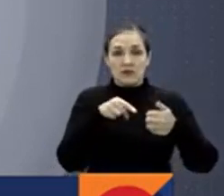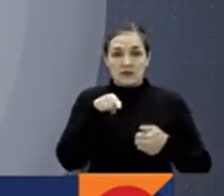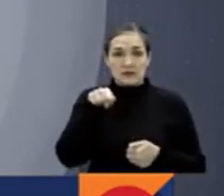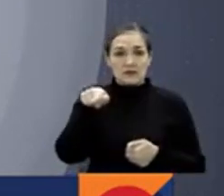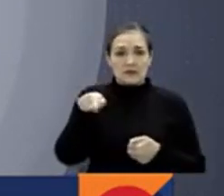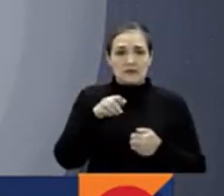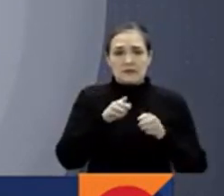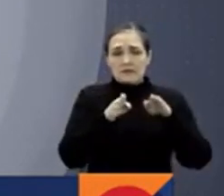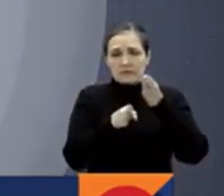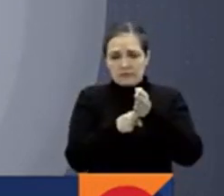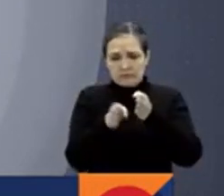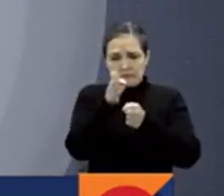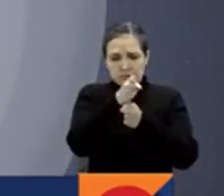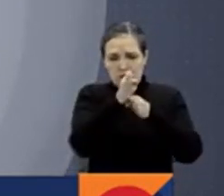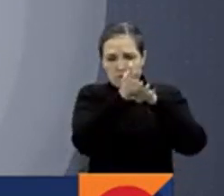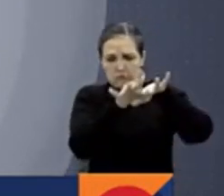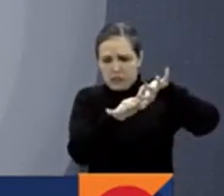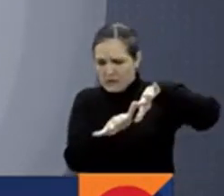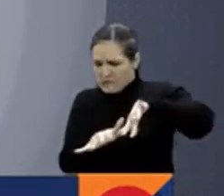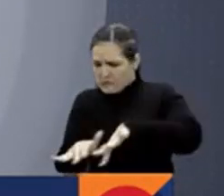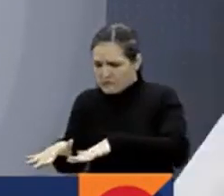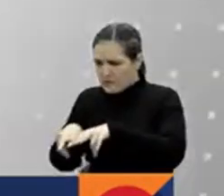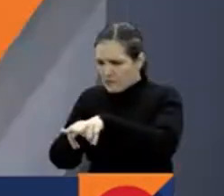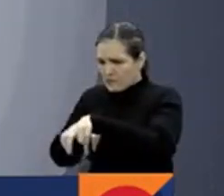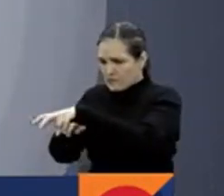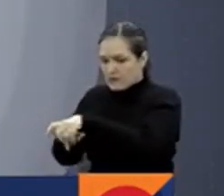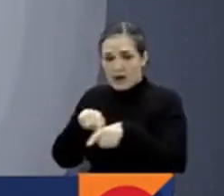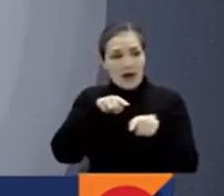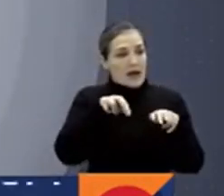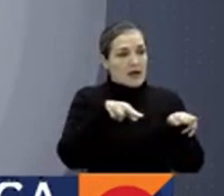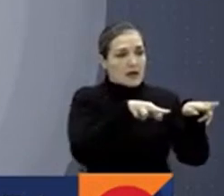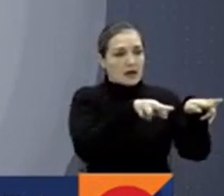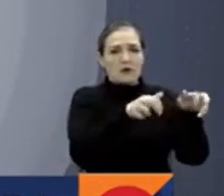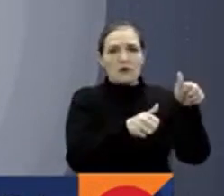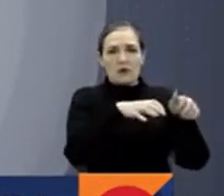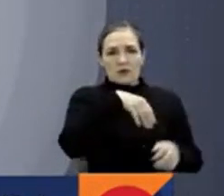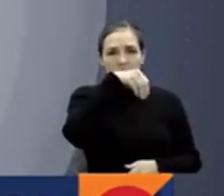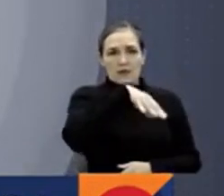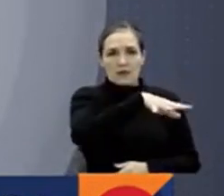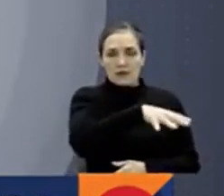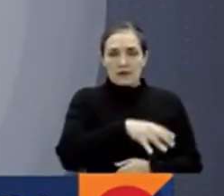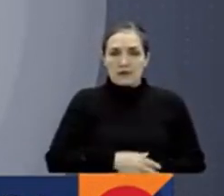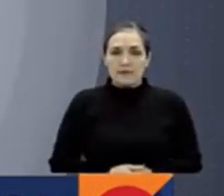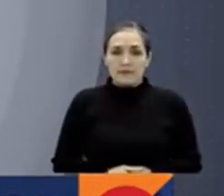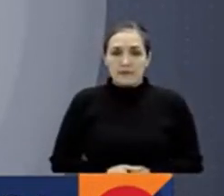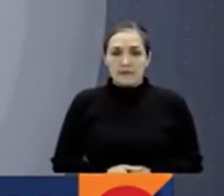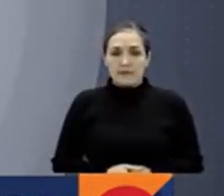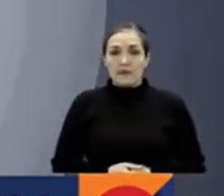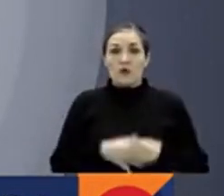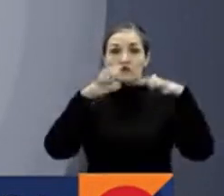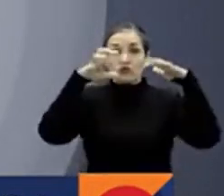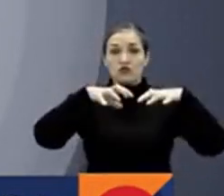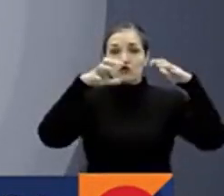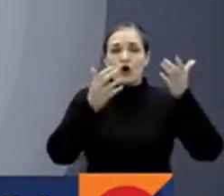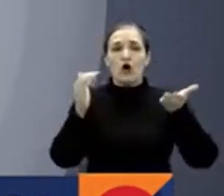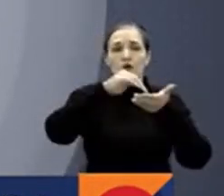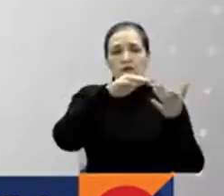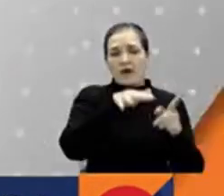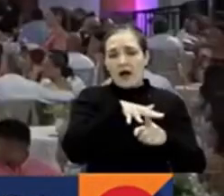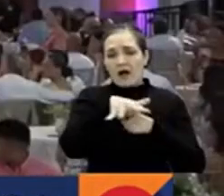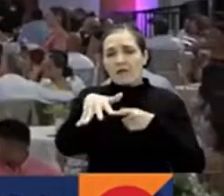cuántas hectáreas de cultivos está inundando el río Magdalena. Lluvias vuelven a afectar la vía Panamericana en